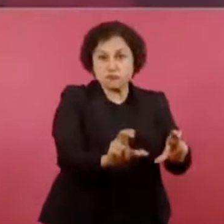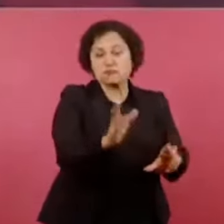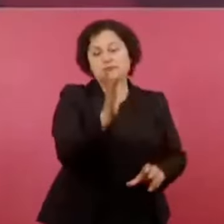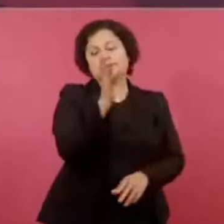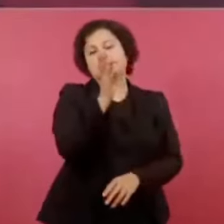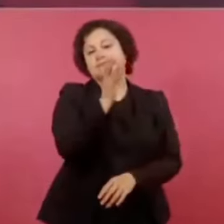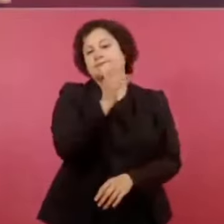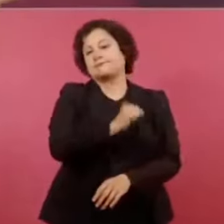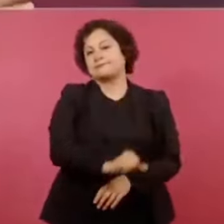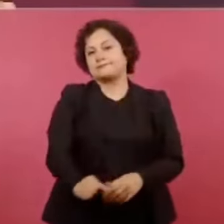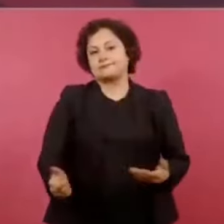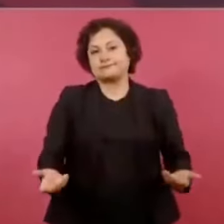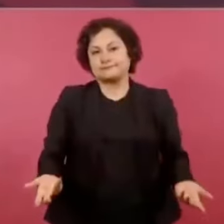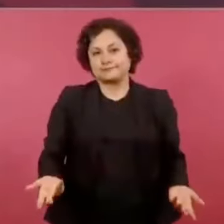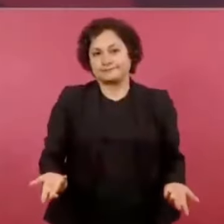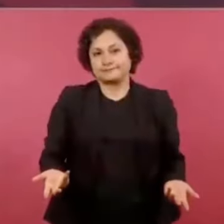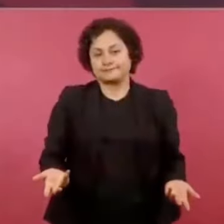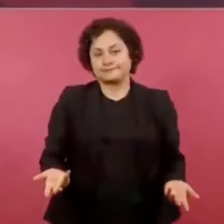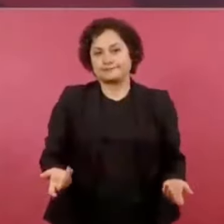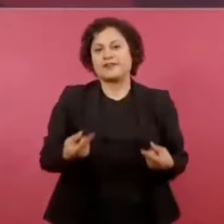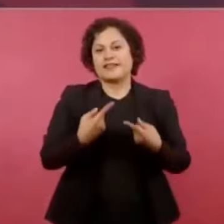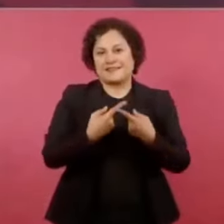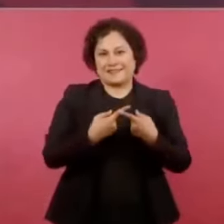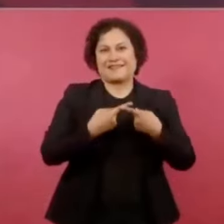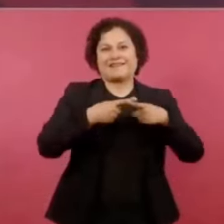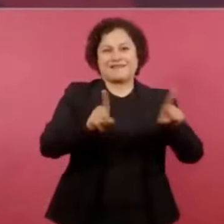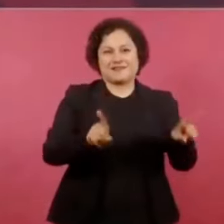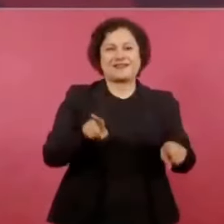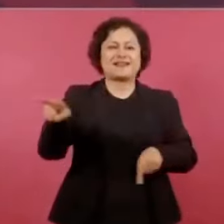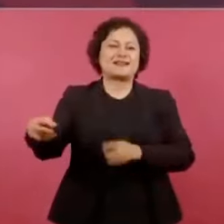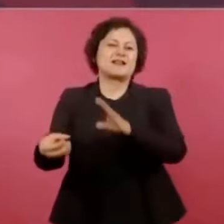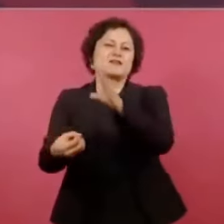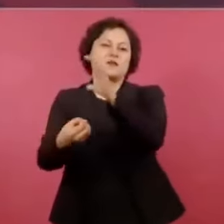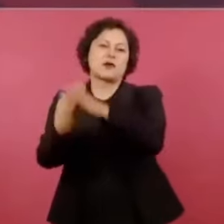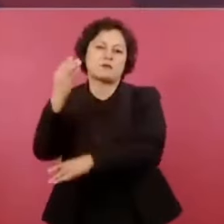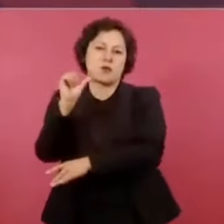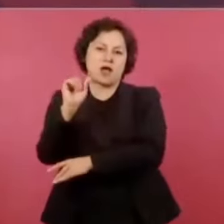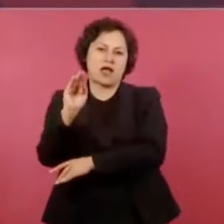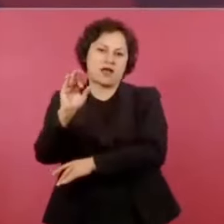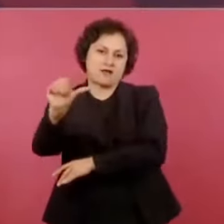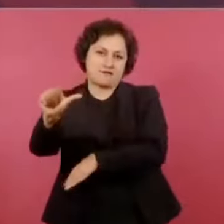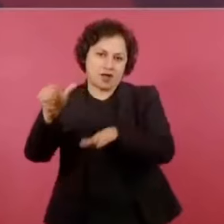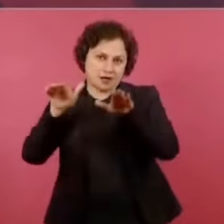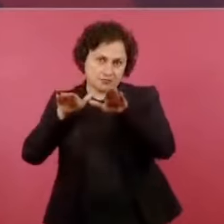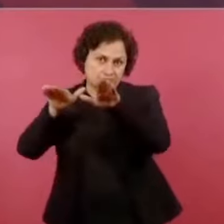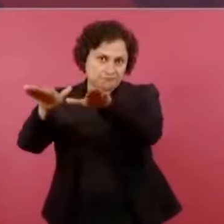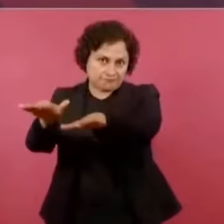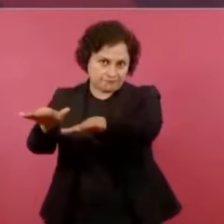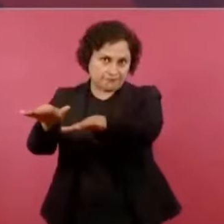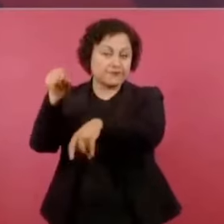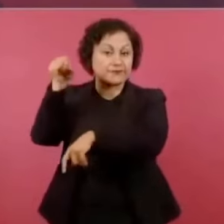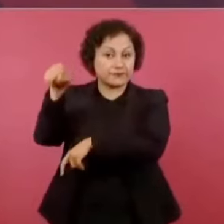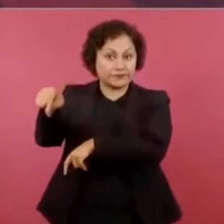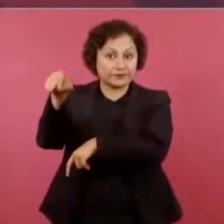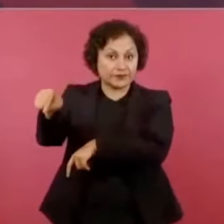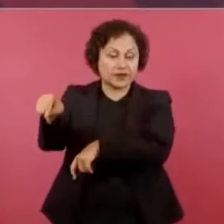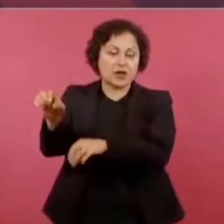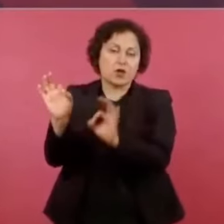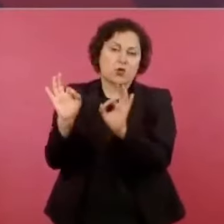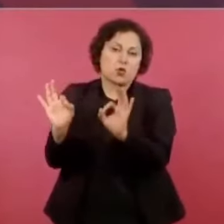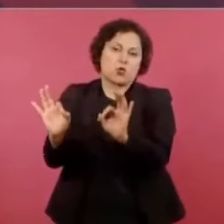No es como el aeropuerto nuevo, Felipe Ángeles, que es concreto,